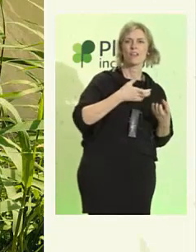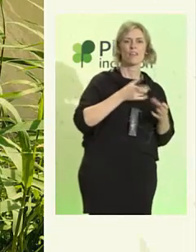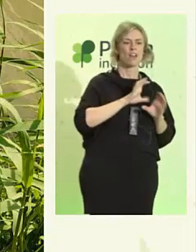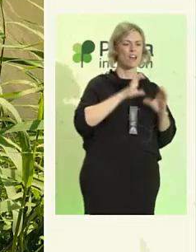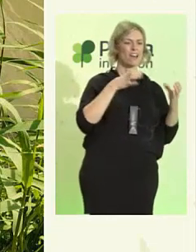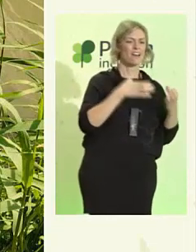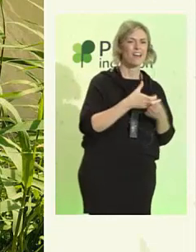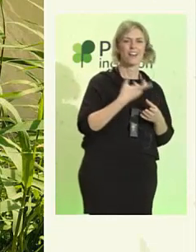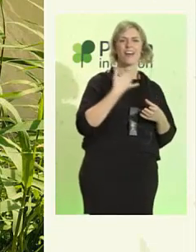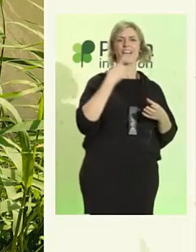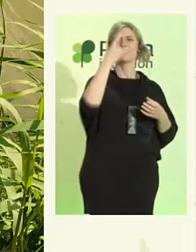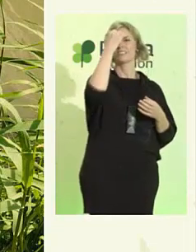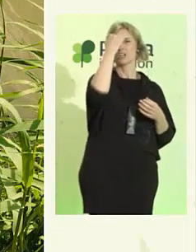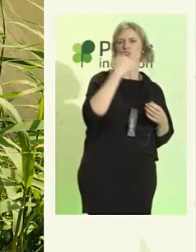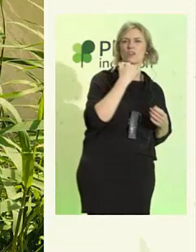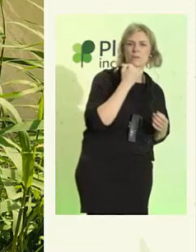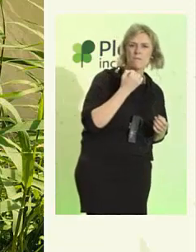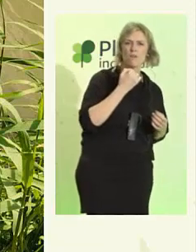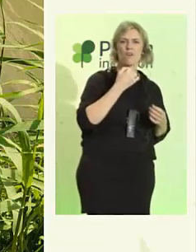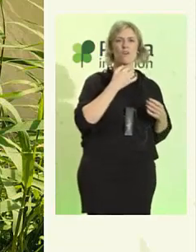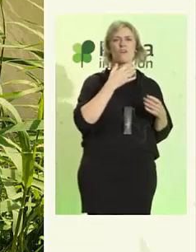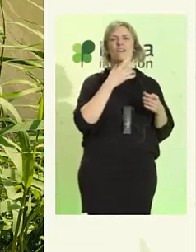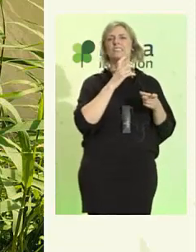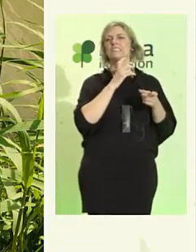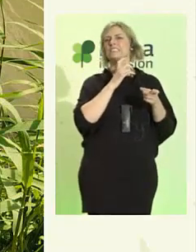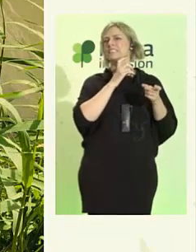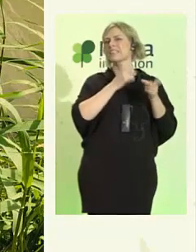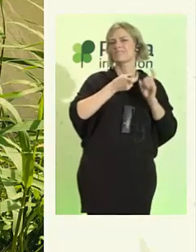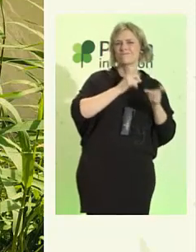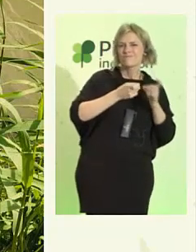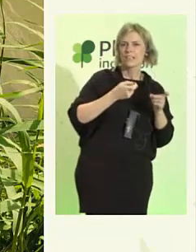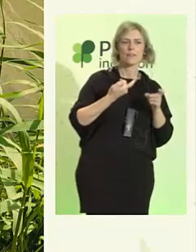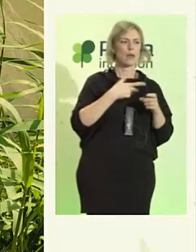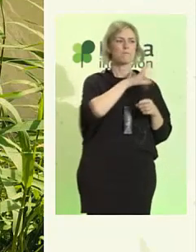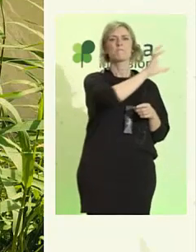guerra, del terrorismo, de lo que sea de lo que estuvieran huyendo en sus países.